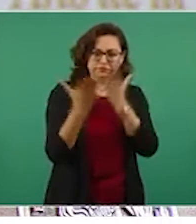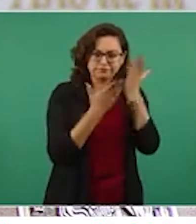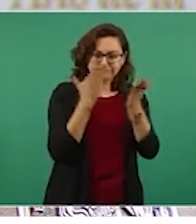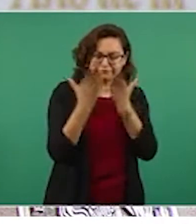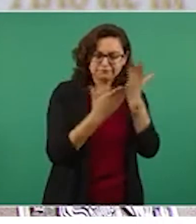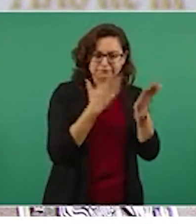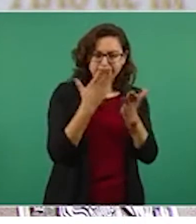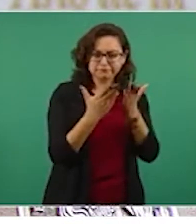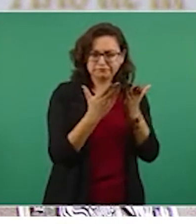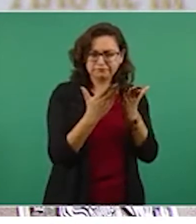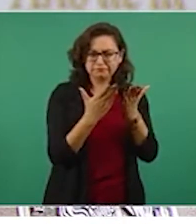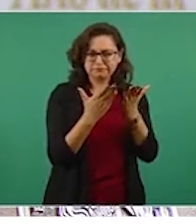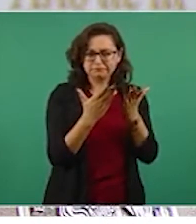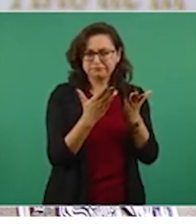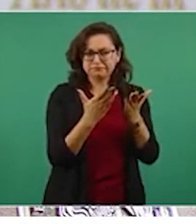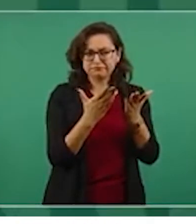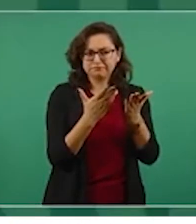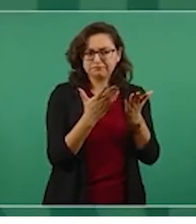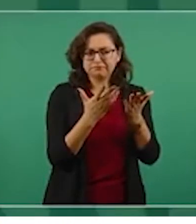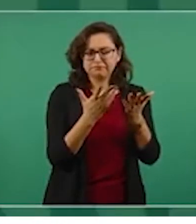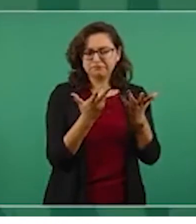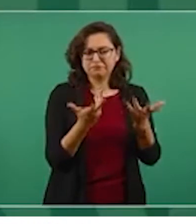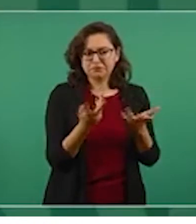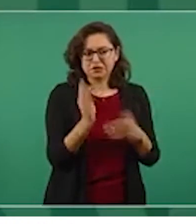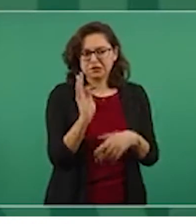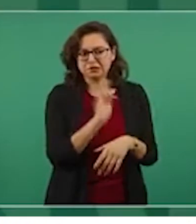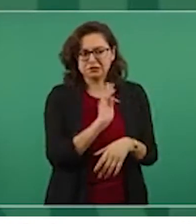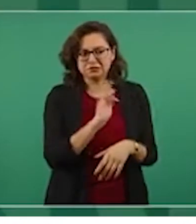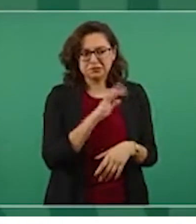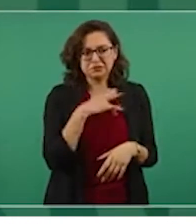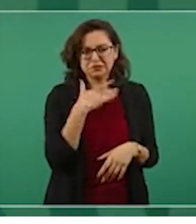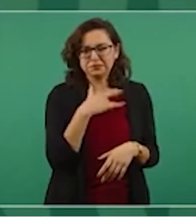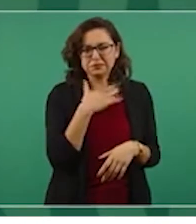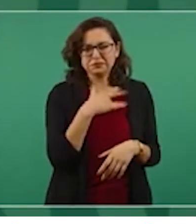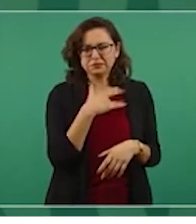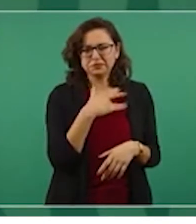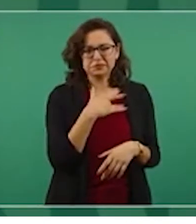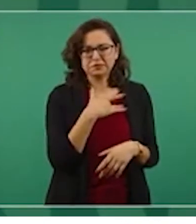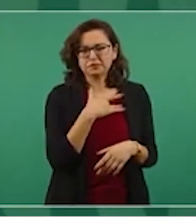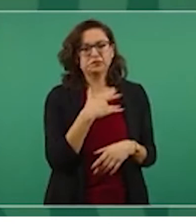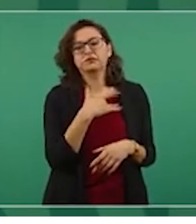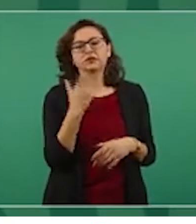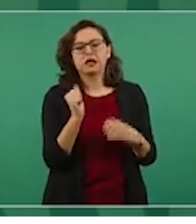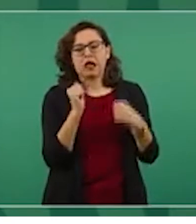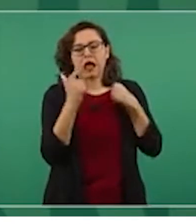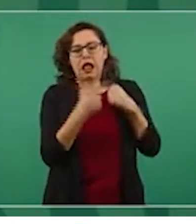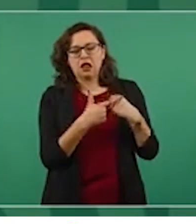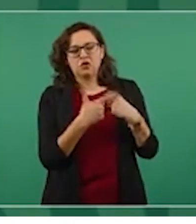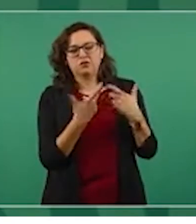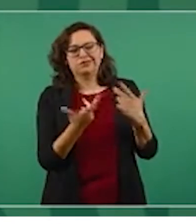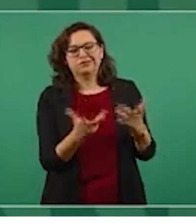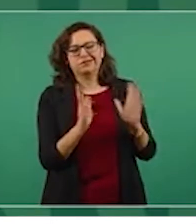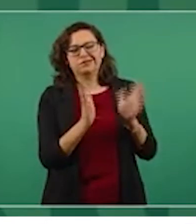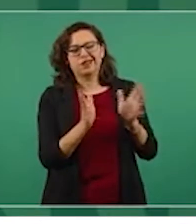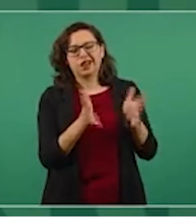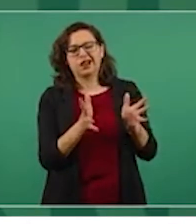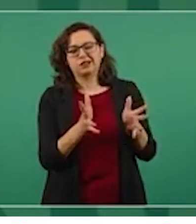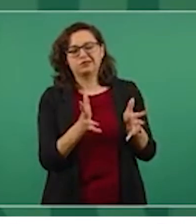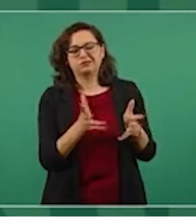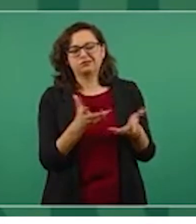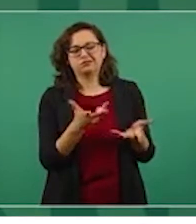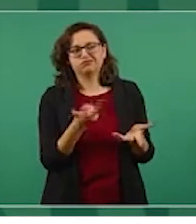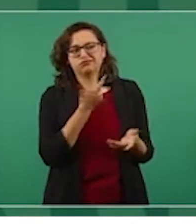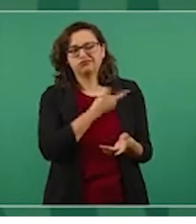no rinden por alguna razón, como